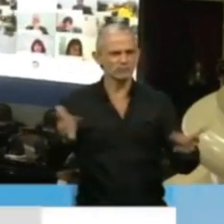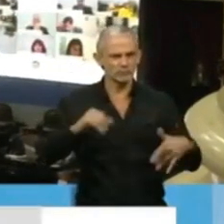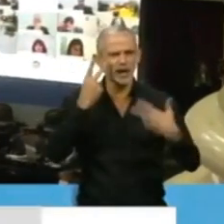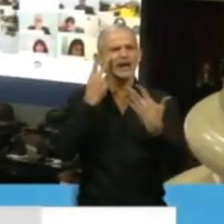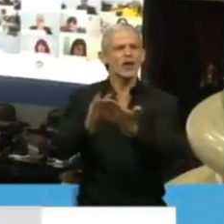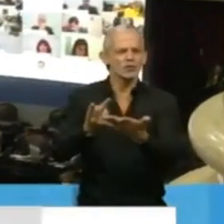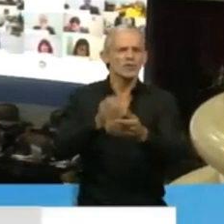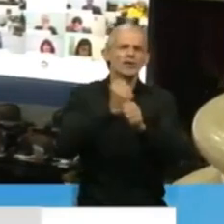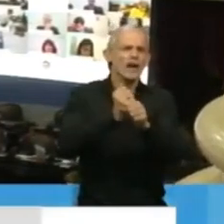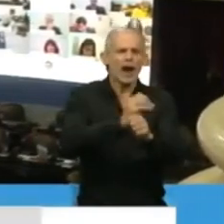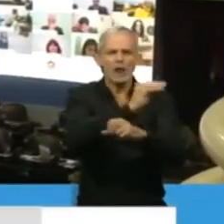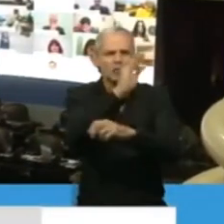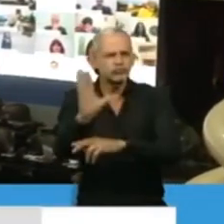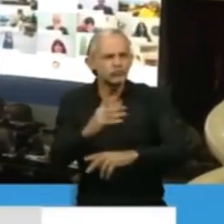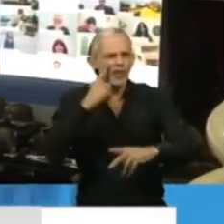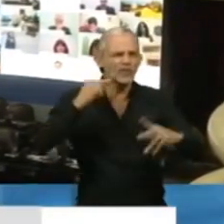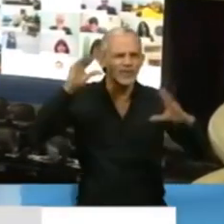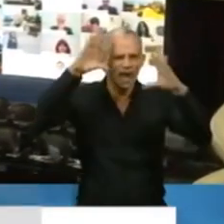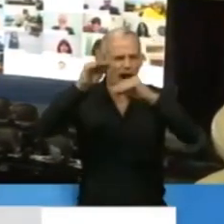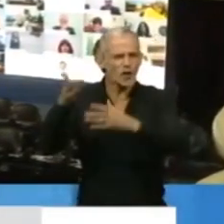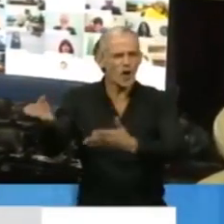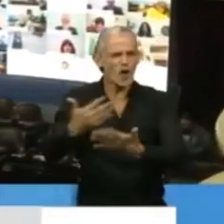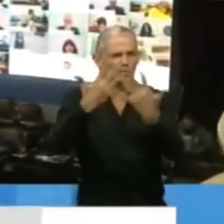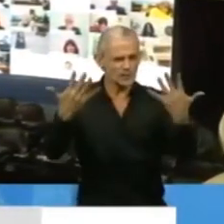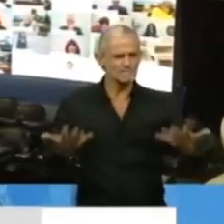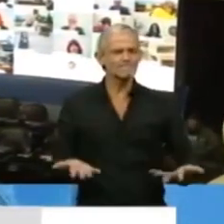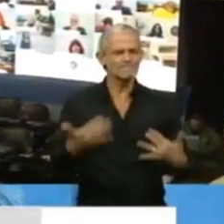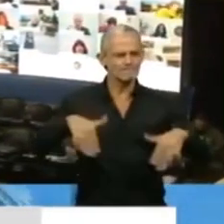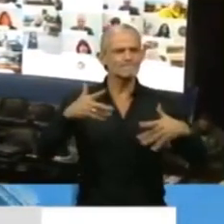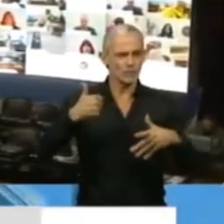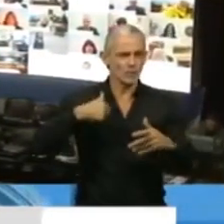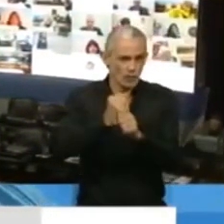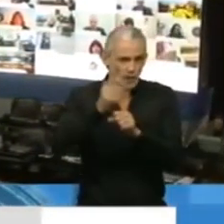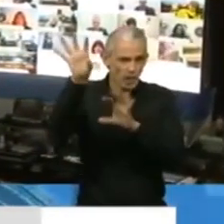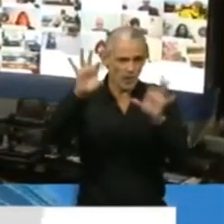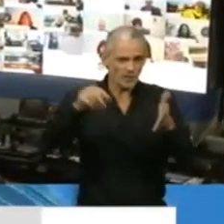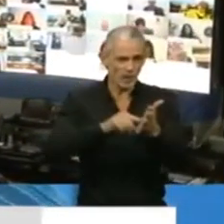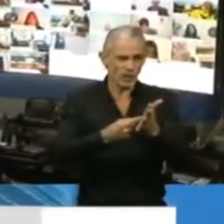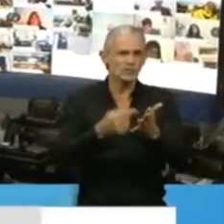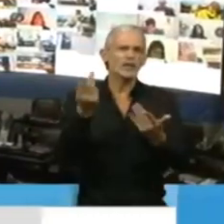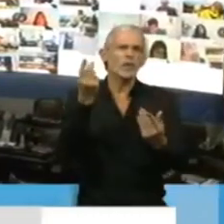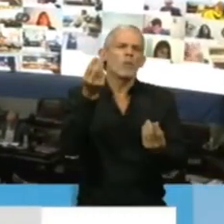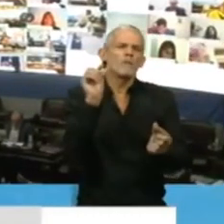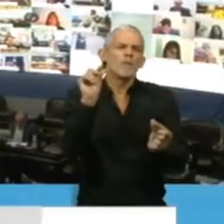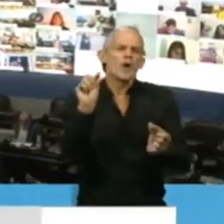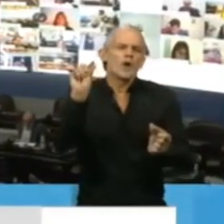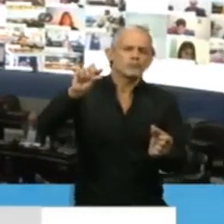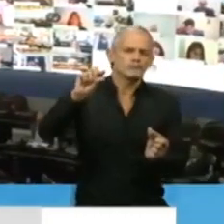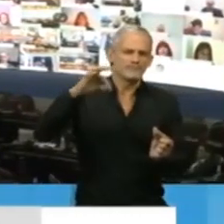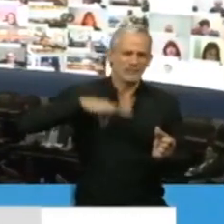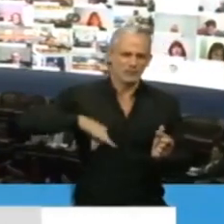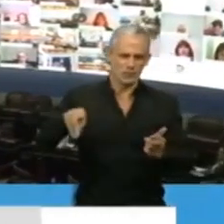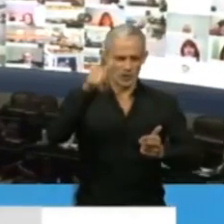yo compartí en la provincia de Buenos Aires, espero que este gesto sirva para que tengan un peso más en su bolsillo. Gracias